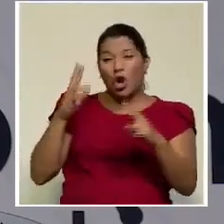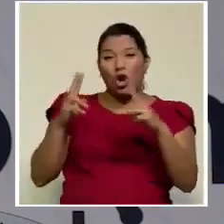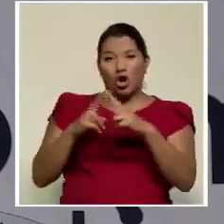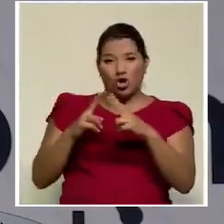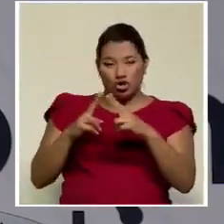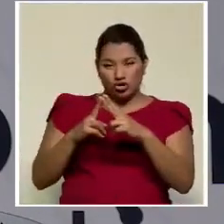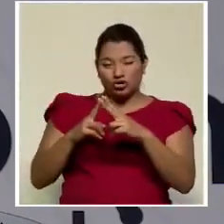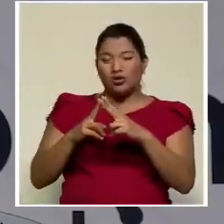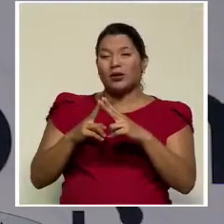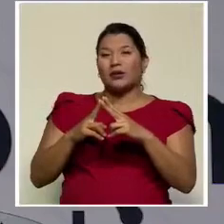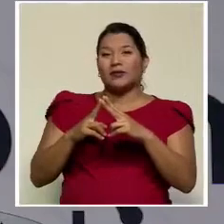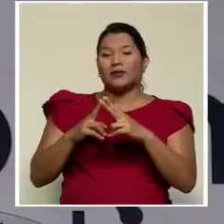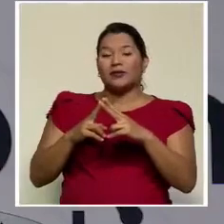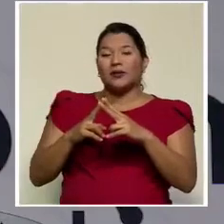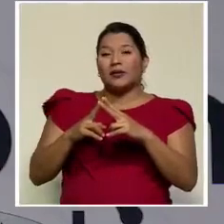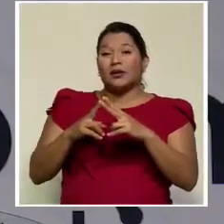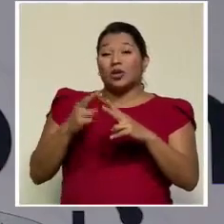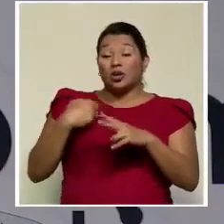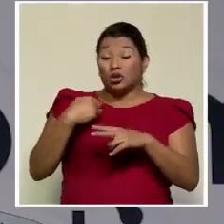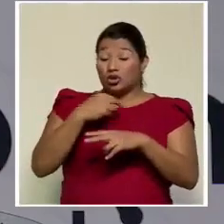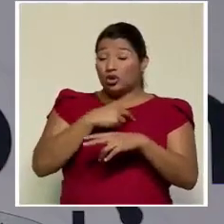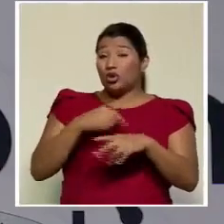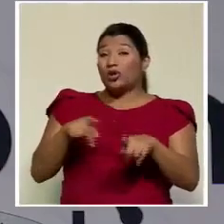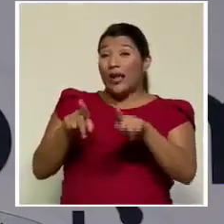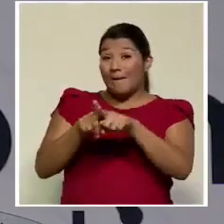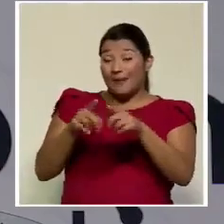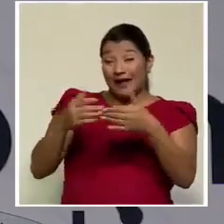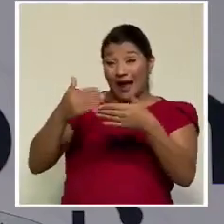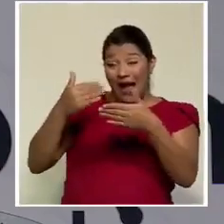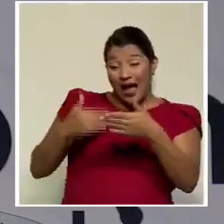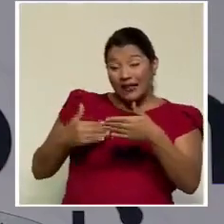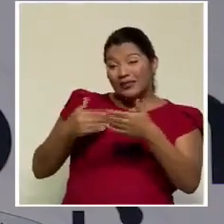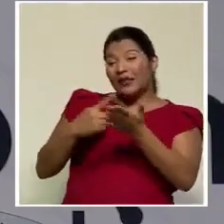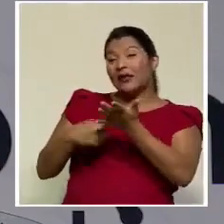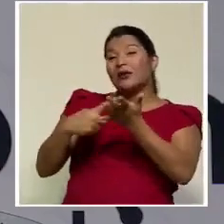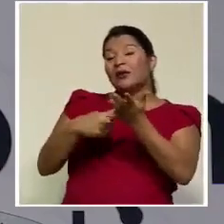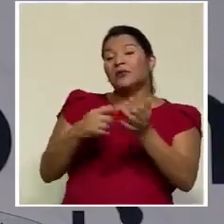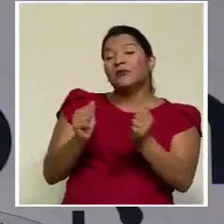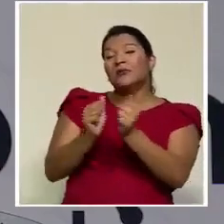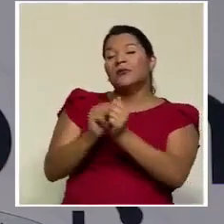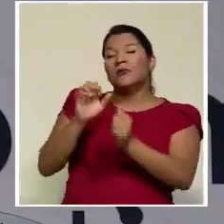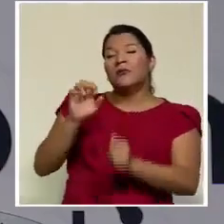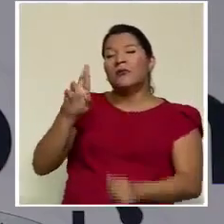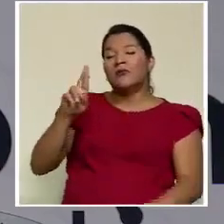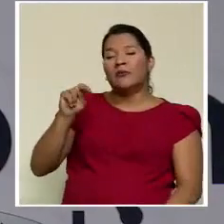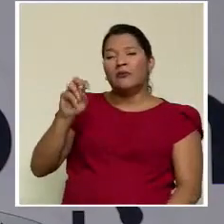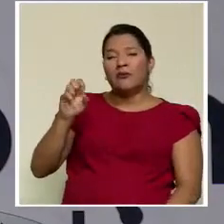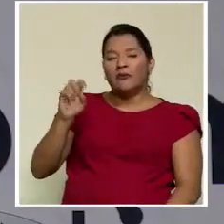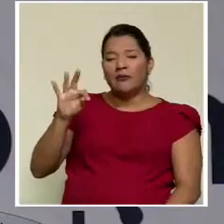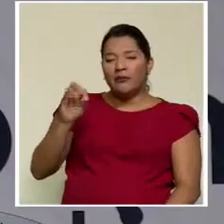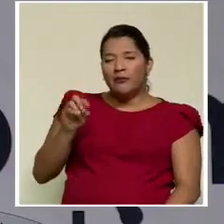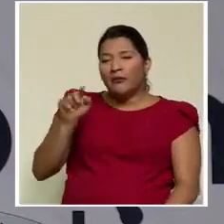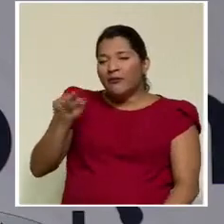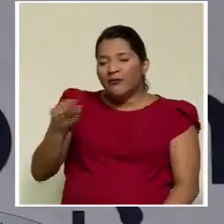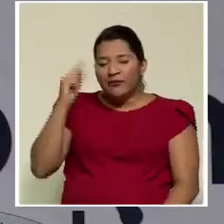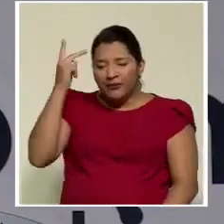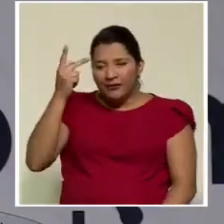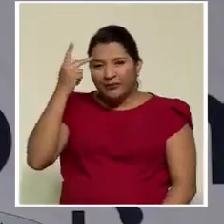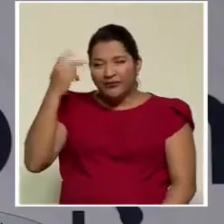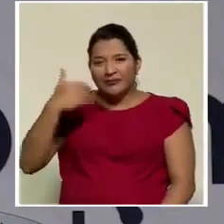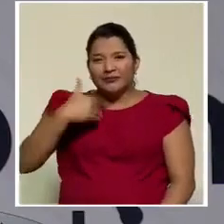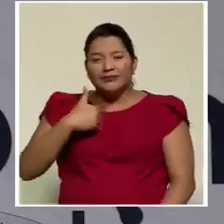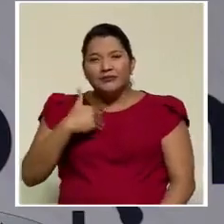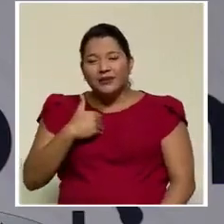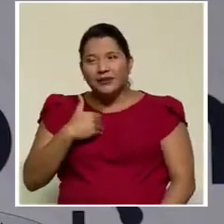La lectura que hacíamos también fuera de cámaras con Ernesto, ese político que tiene la lectura de